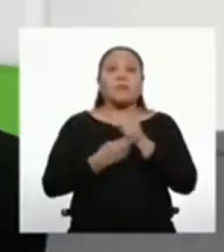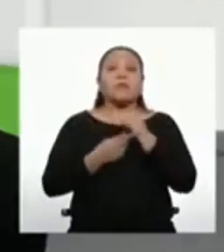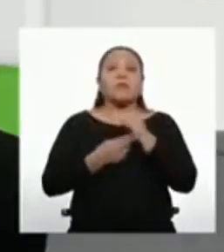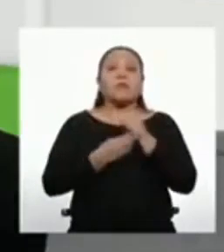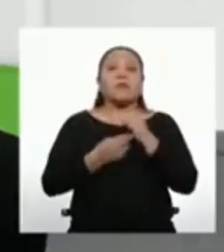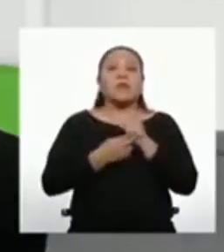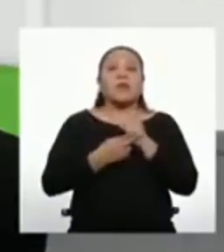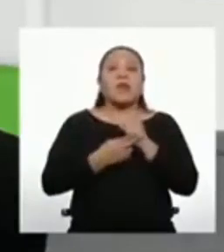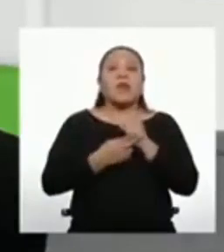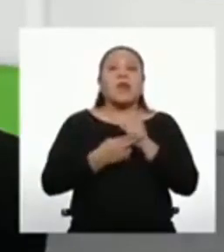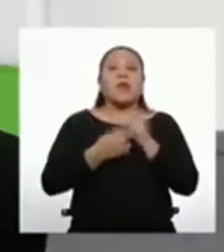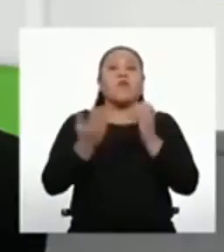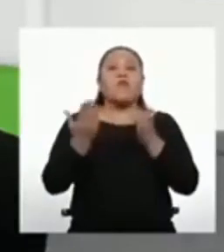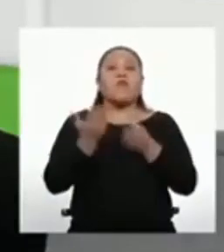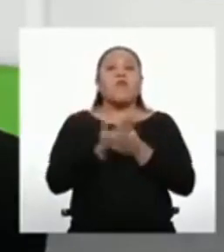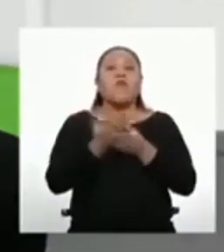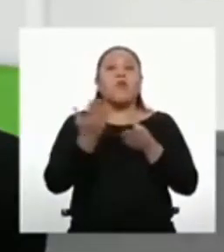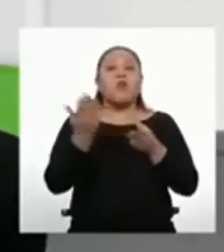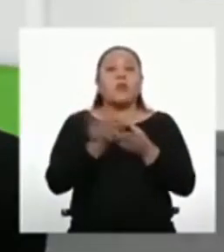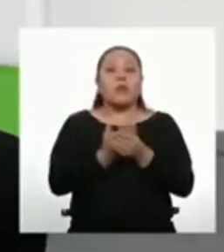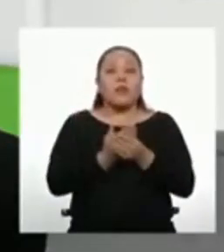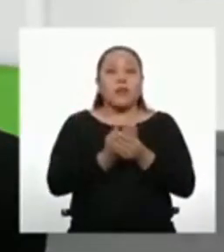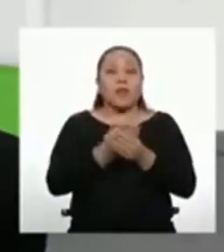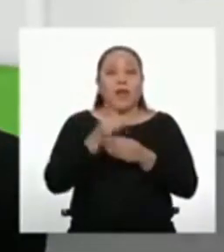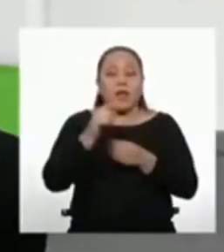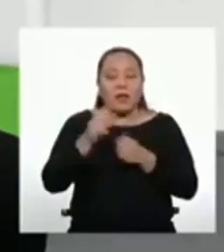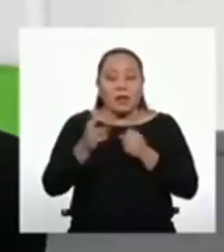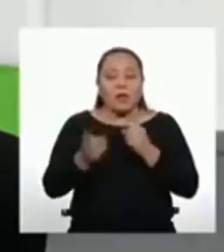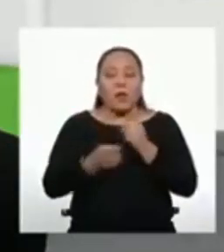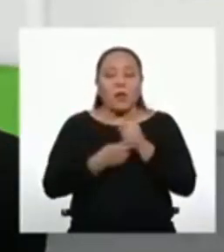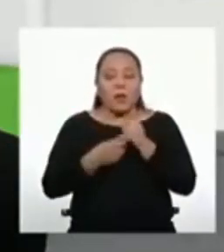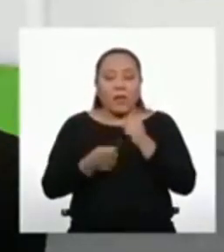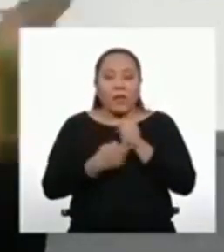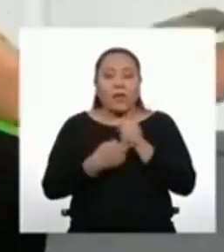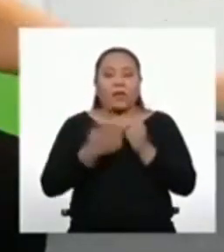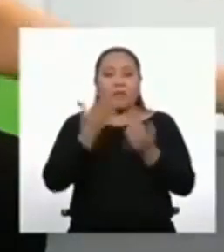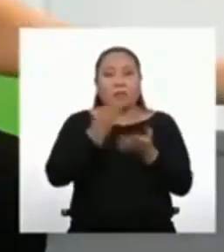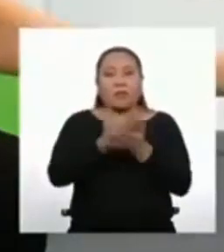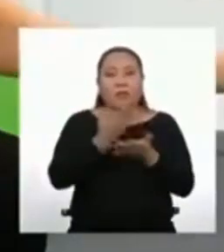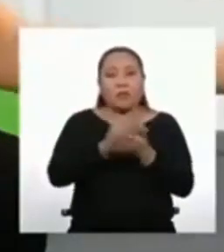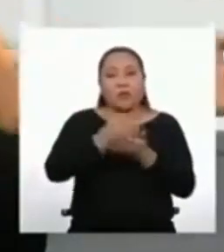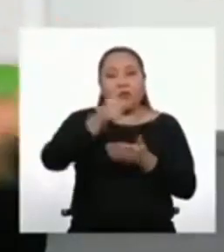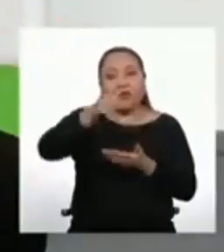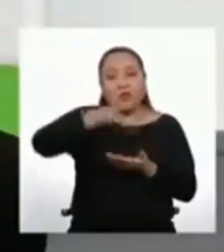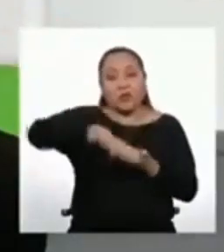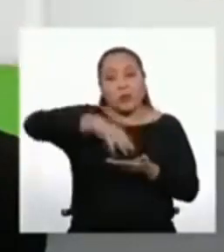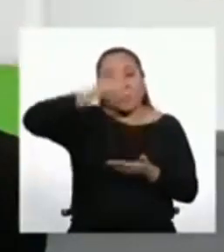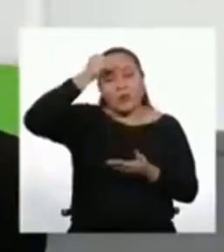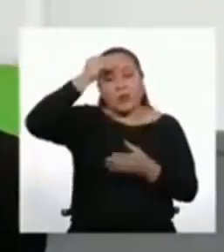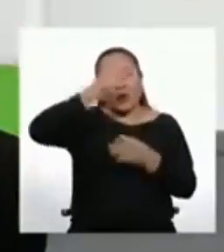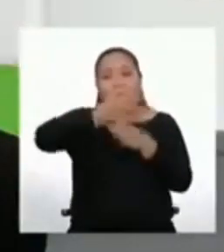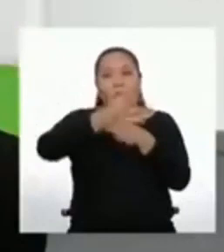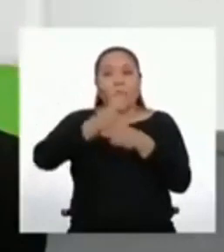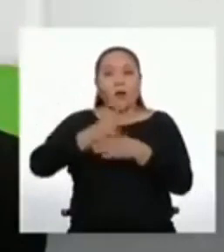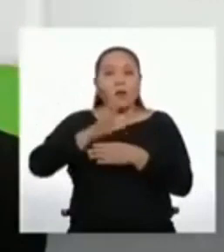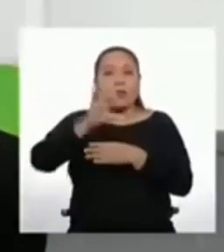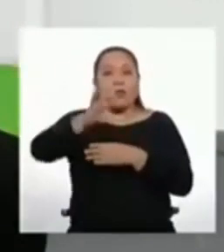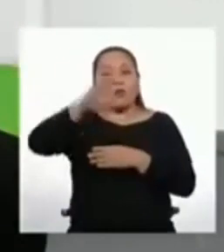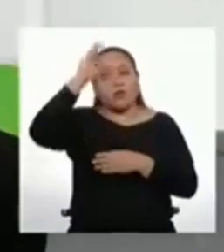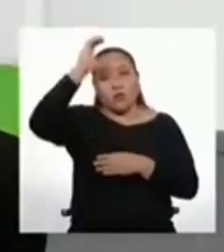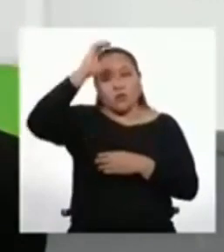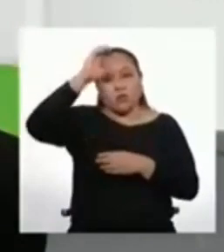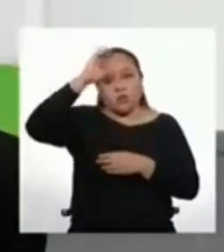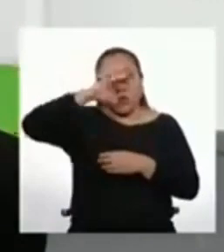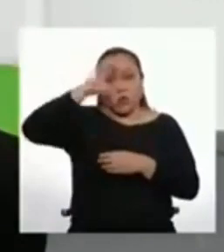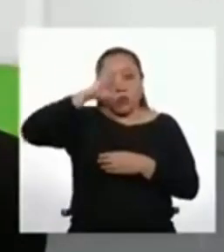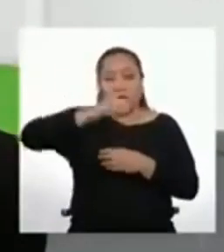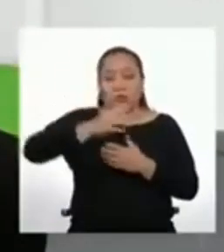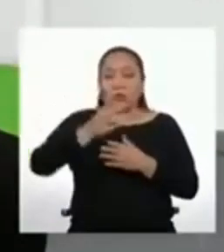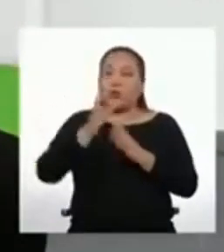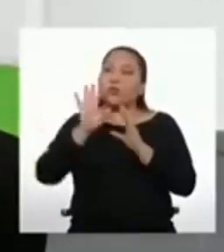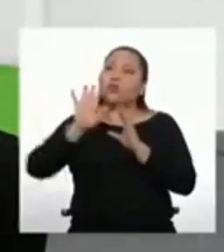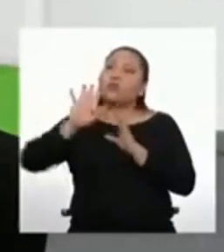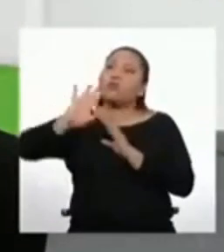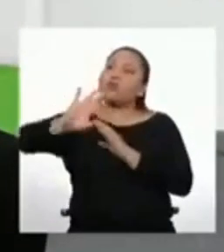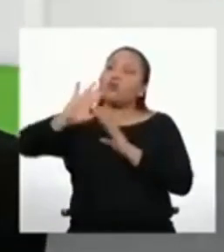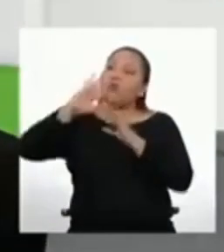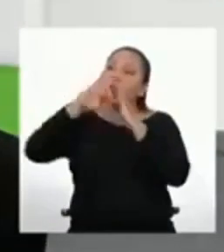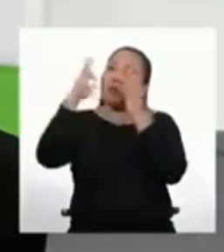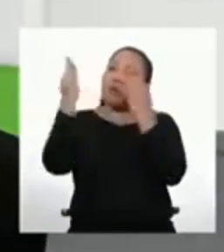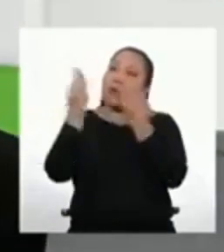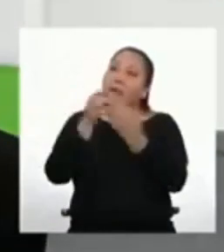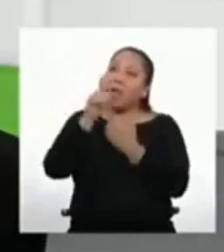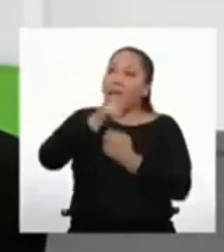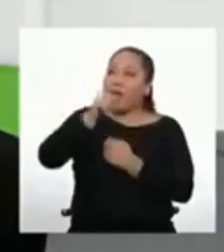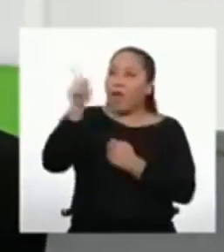portafolio donde irás archivando las evidencias de tu aprendizaje. Comparte tus conocimientos con tu familia, para que ellos también